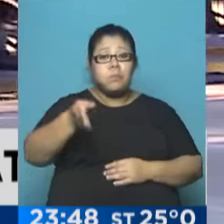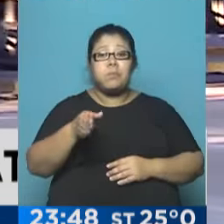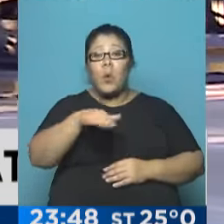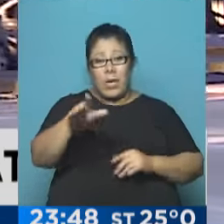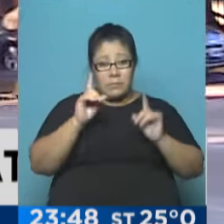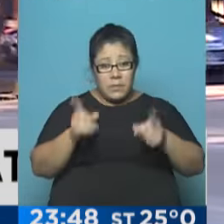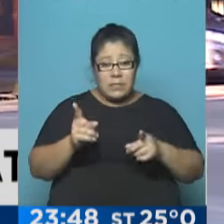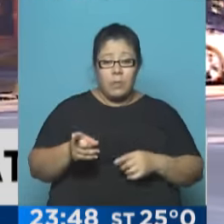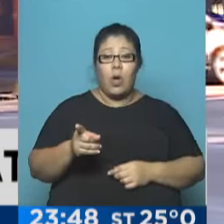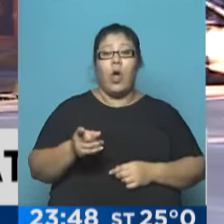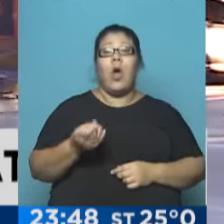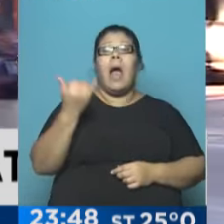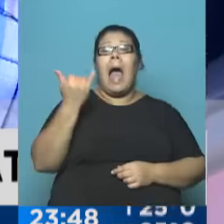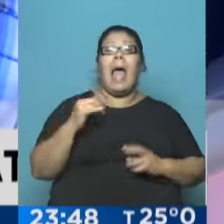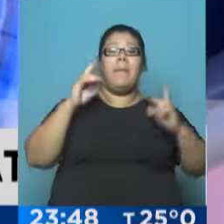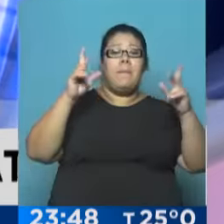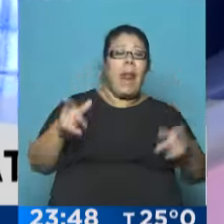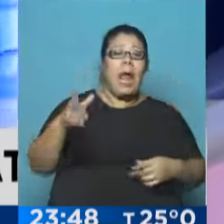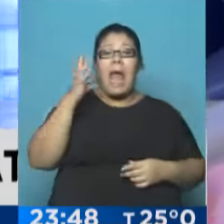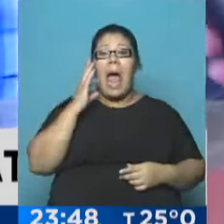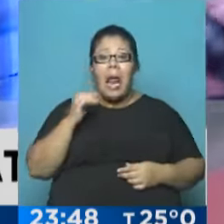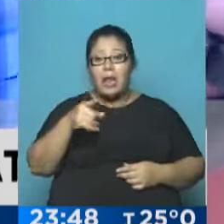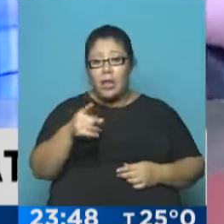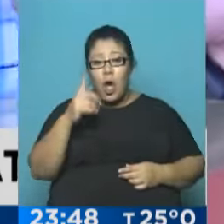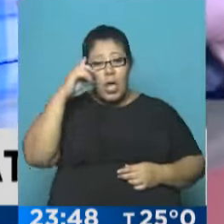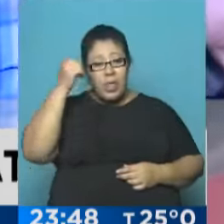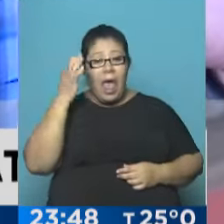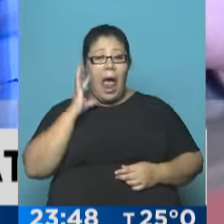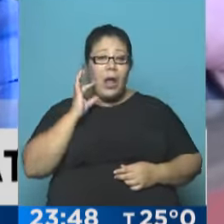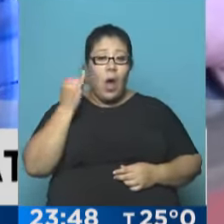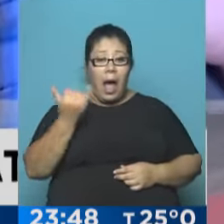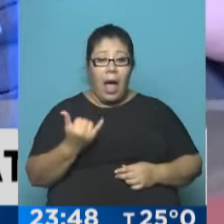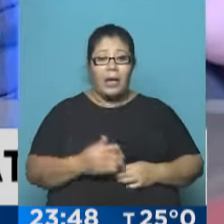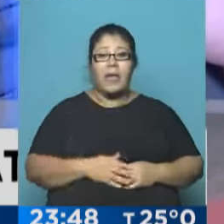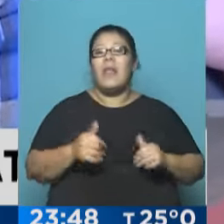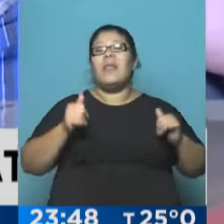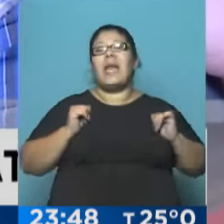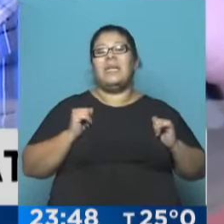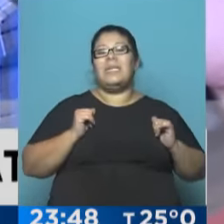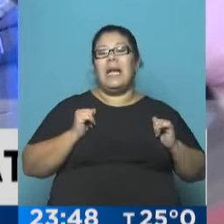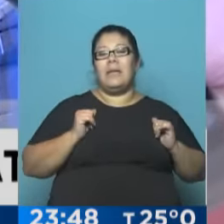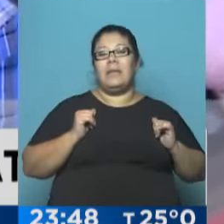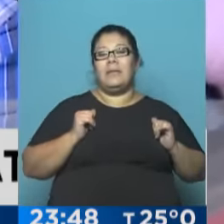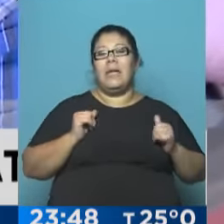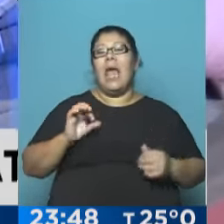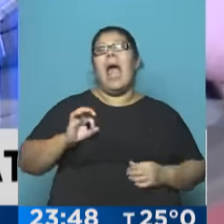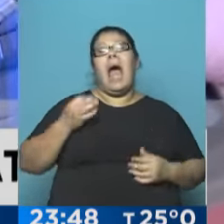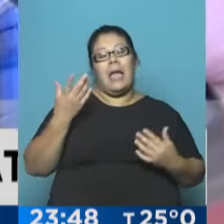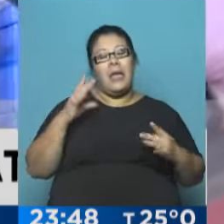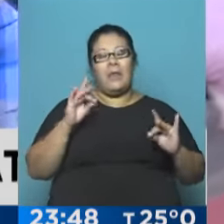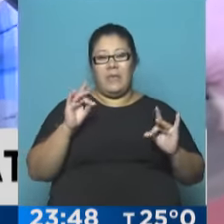¿Hay algún plan, alguna idea? ¿La señora ya tiene idea de algo o van así, descanso y descanso? Voy a descansar un poco, el año muy largo.